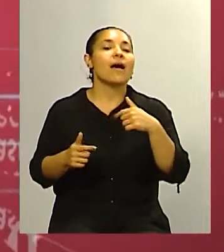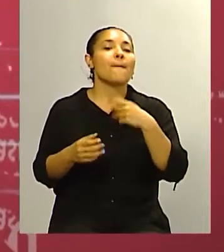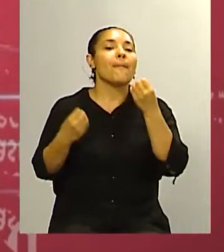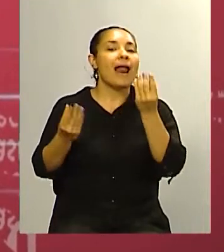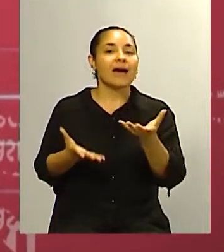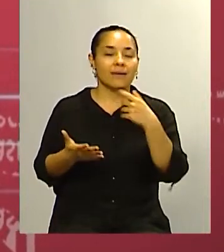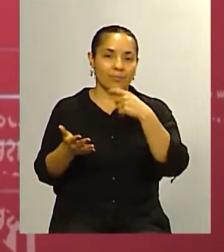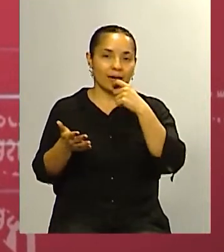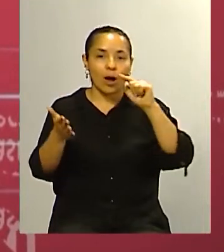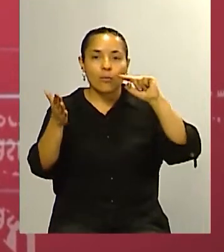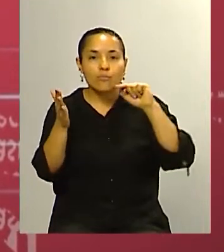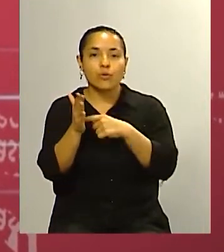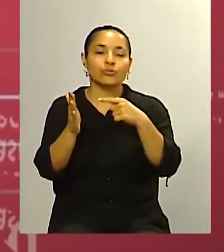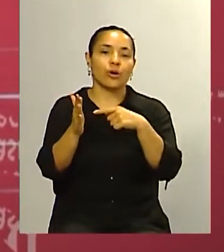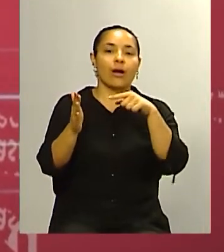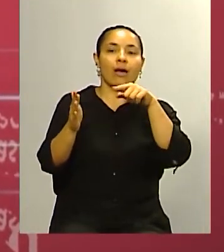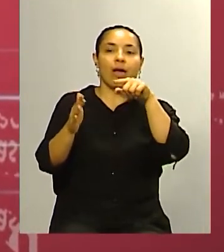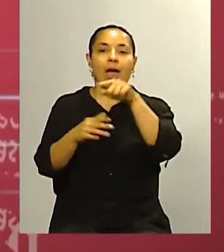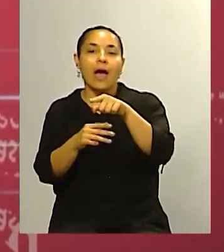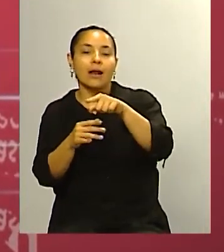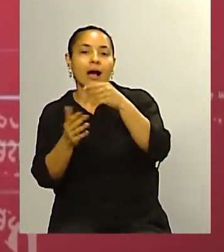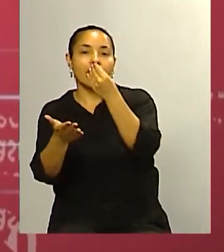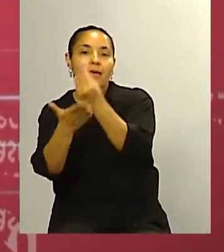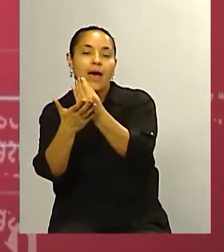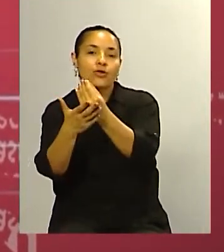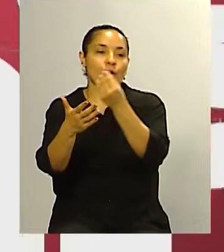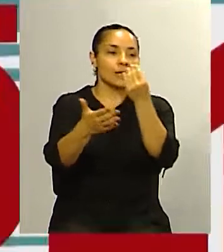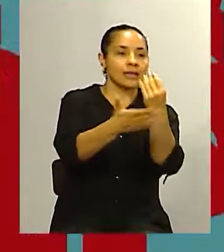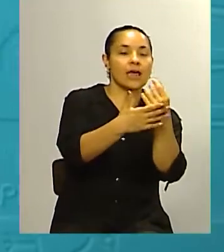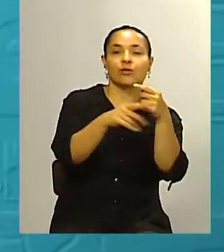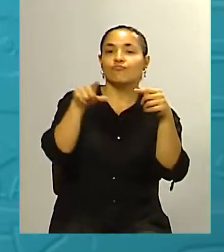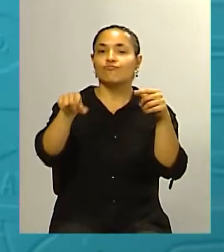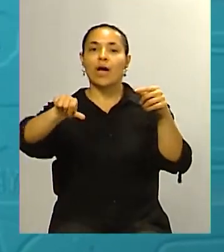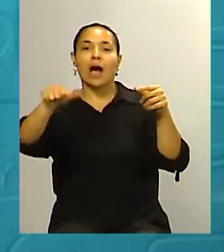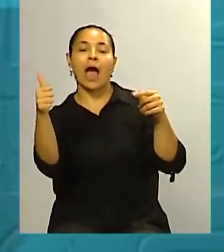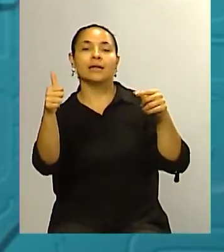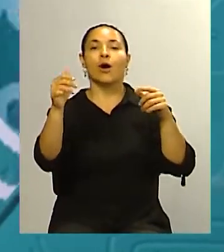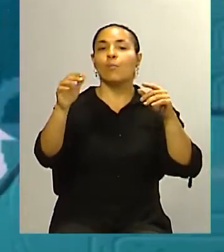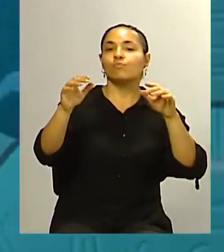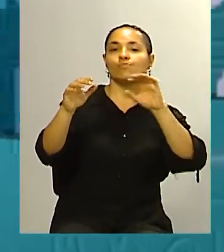si el candidato A le va a ganar al candidato B por el 0,5% porque eso es imposible